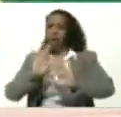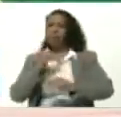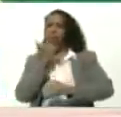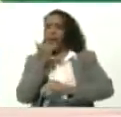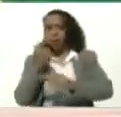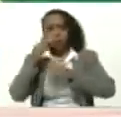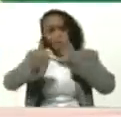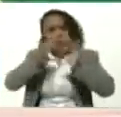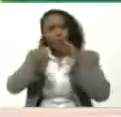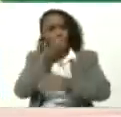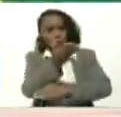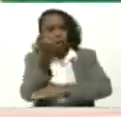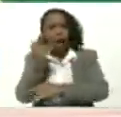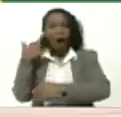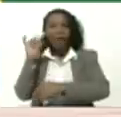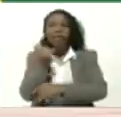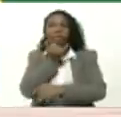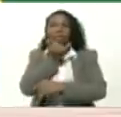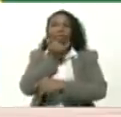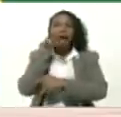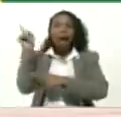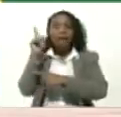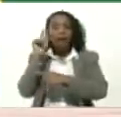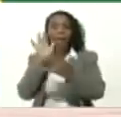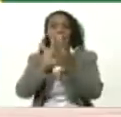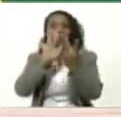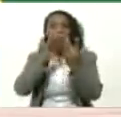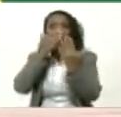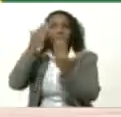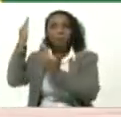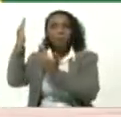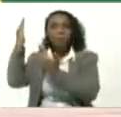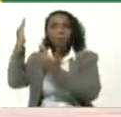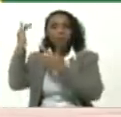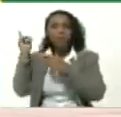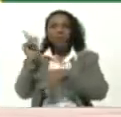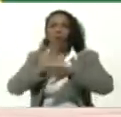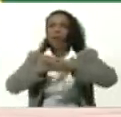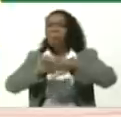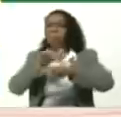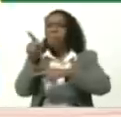detalle Hay una falla ahí En la transmisión ¿Qué es eso?